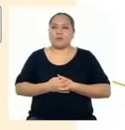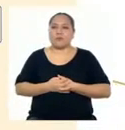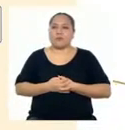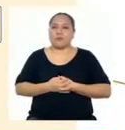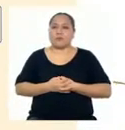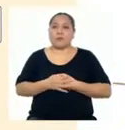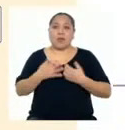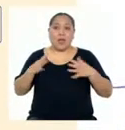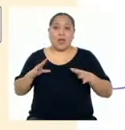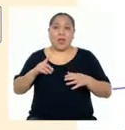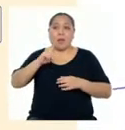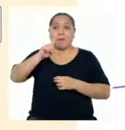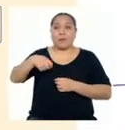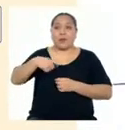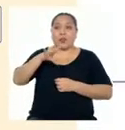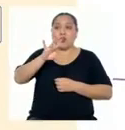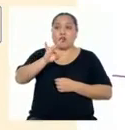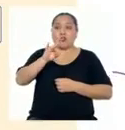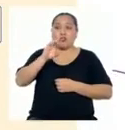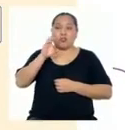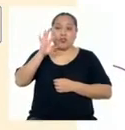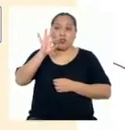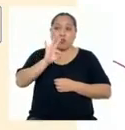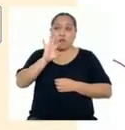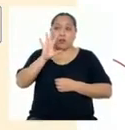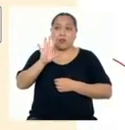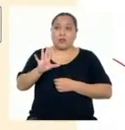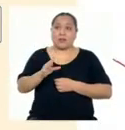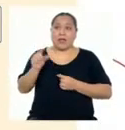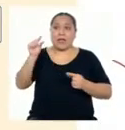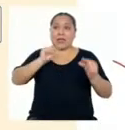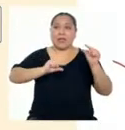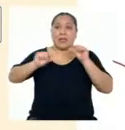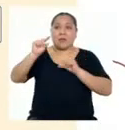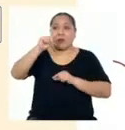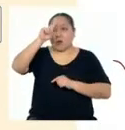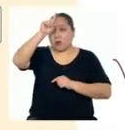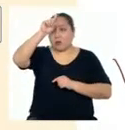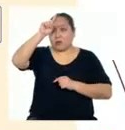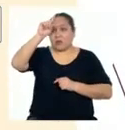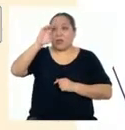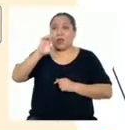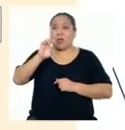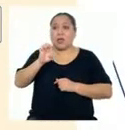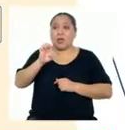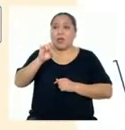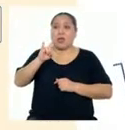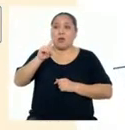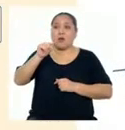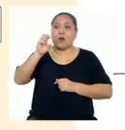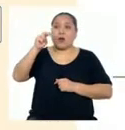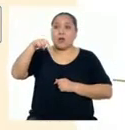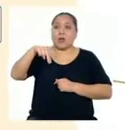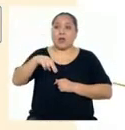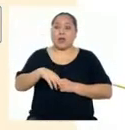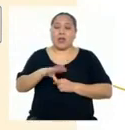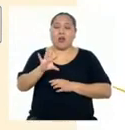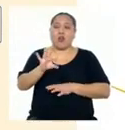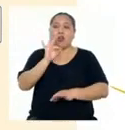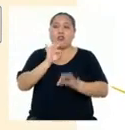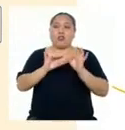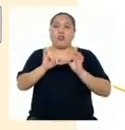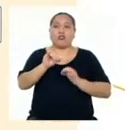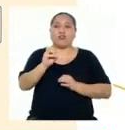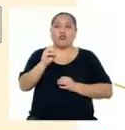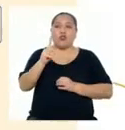Hasta que, en 1895, el químico alemán, Eugen Baumann, descubrió la presencia de yodo